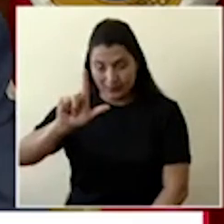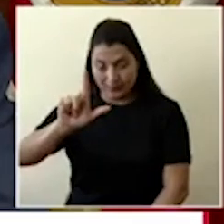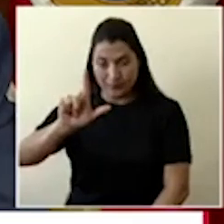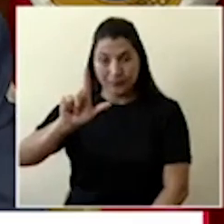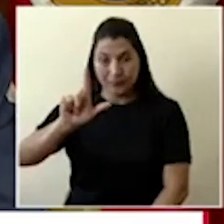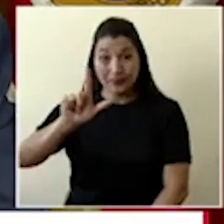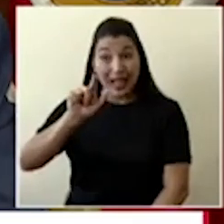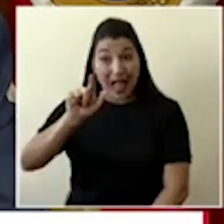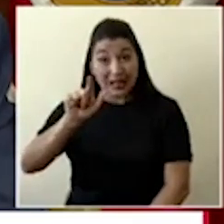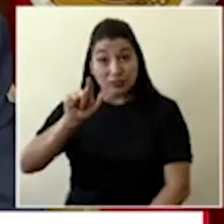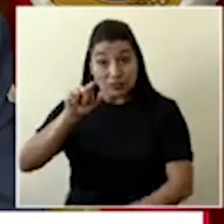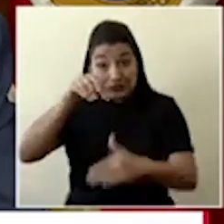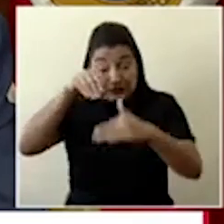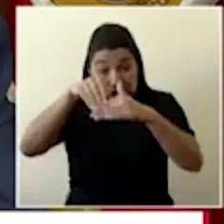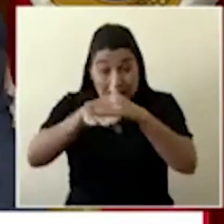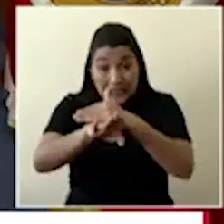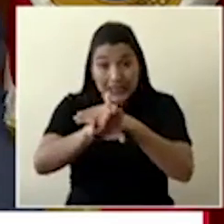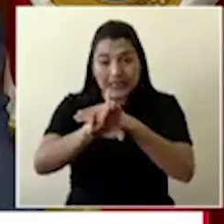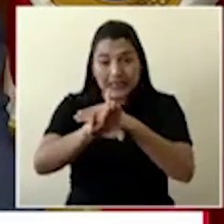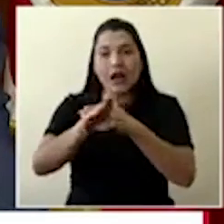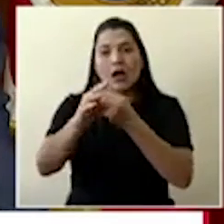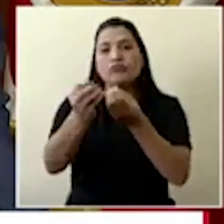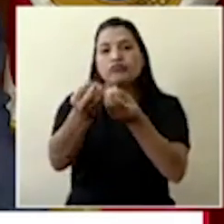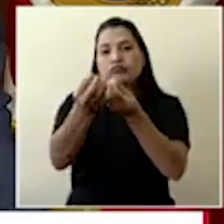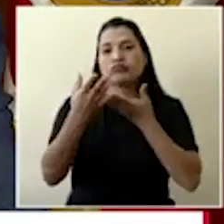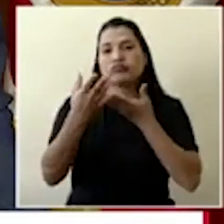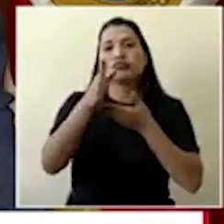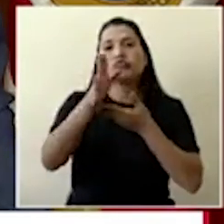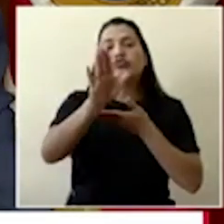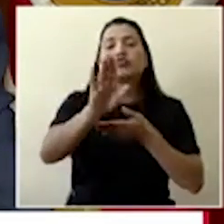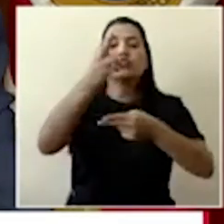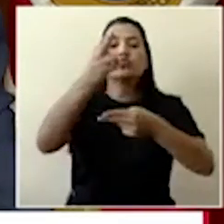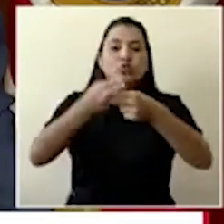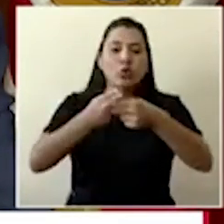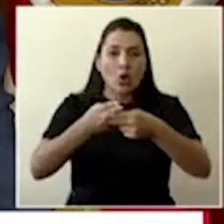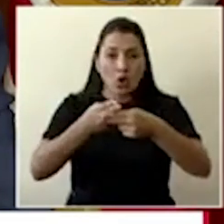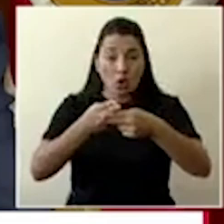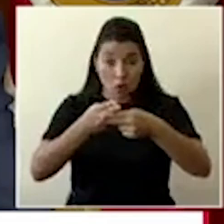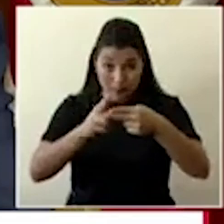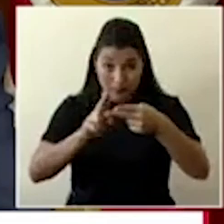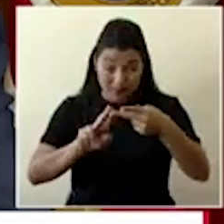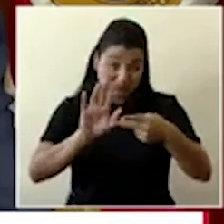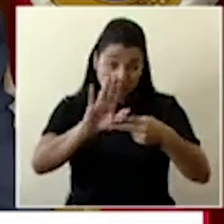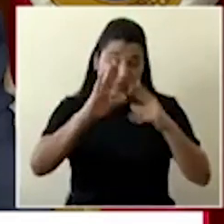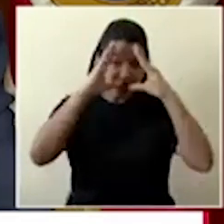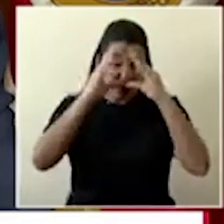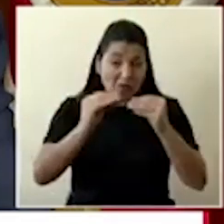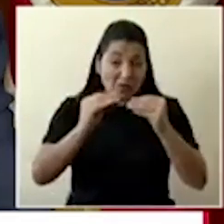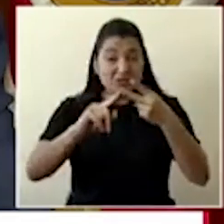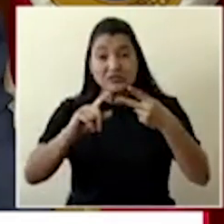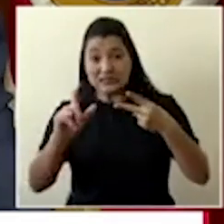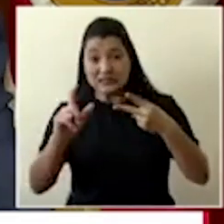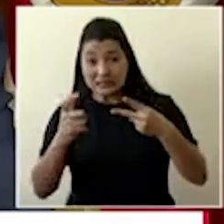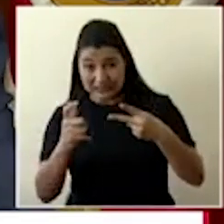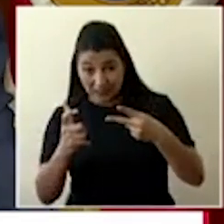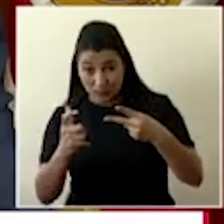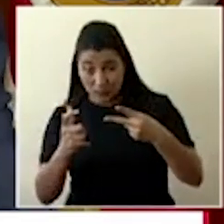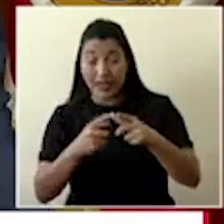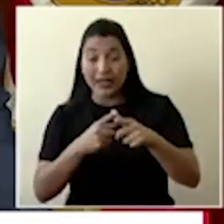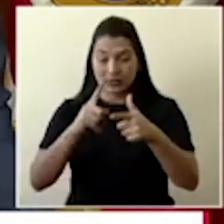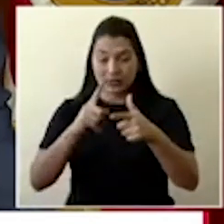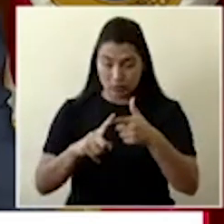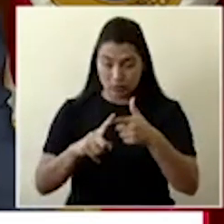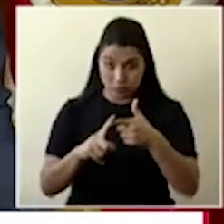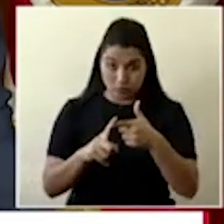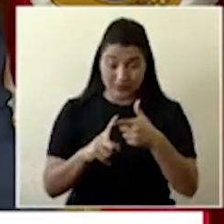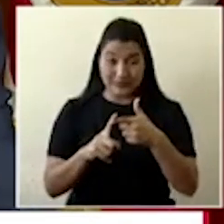Capitalización Laboral. Ahí hay un sitio seguro donde pueden ingresar su información y se le va a enviar a su punto de contacto a la